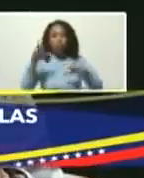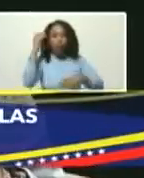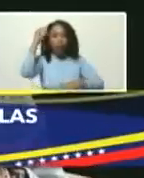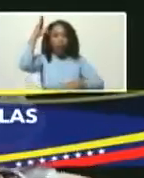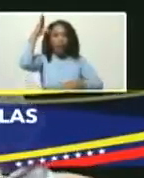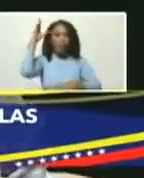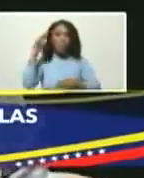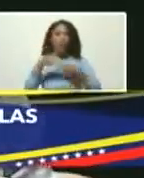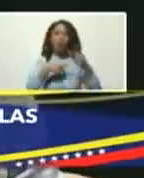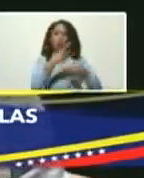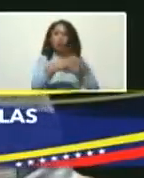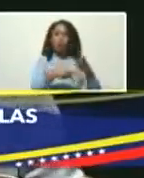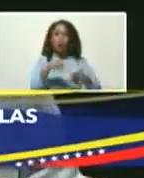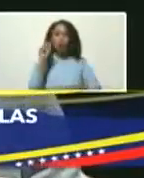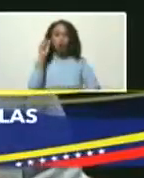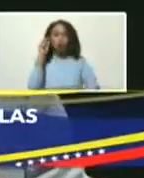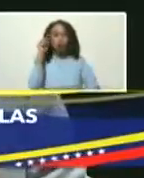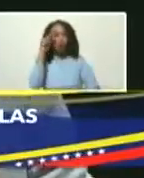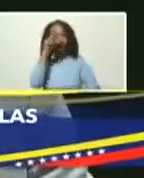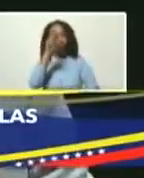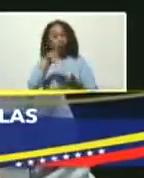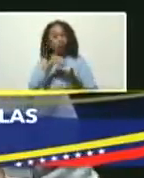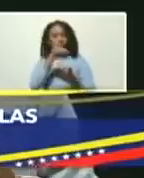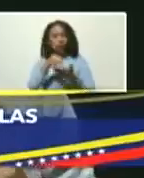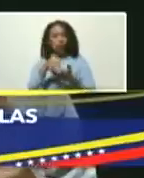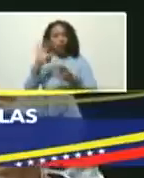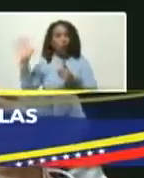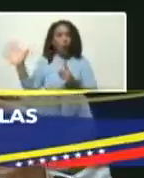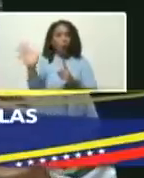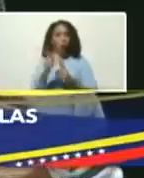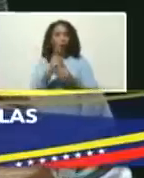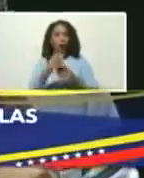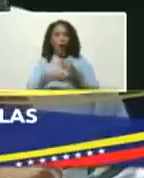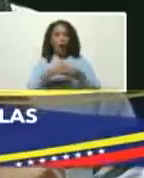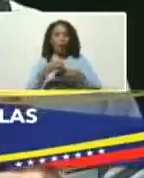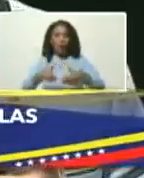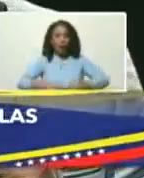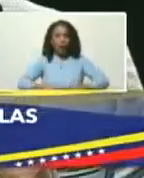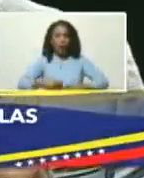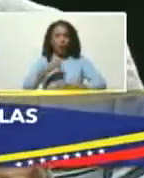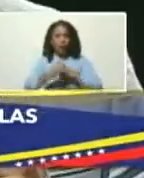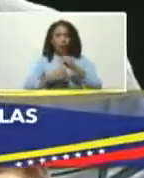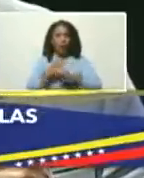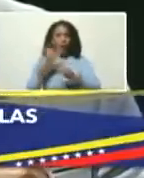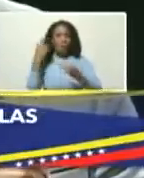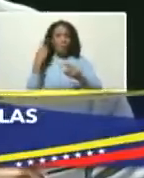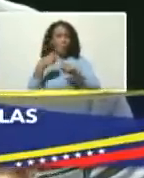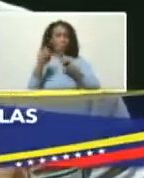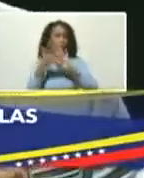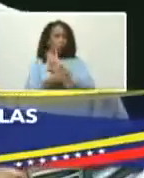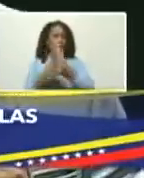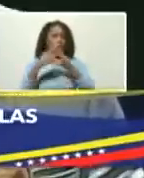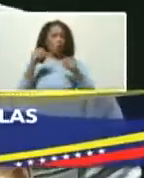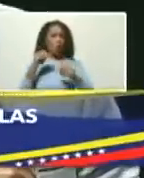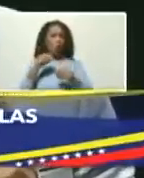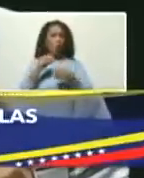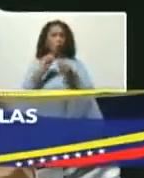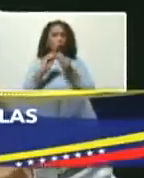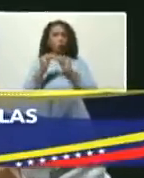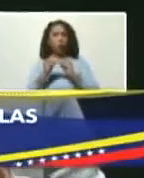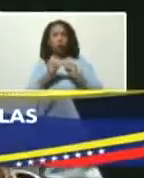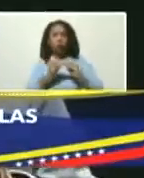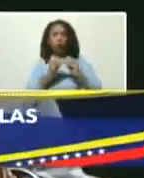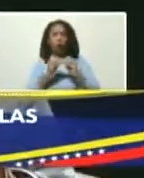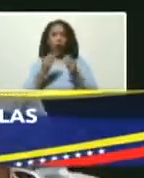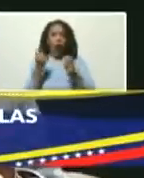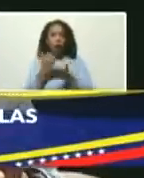productiva y desde el punto de vista nacional bueno lograr hermanar esfuerzos internacionales pero sobre todo apalancar la economía nacional es hoy